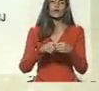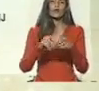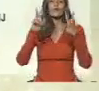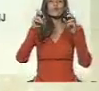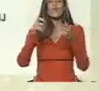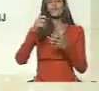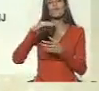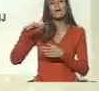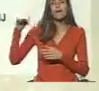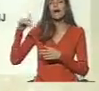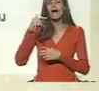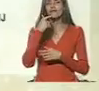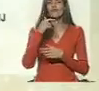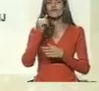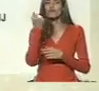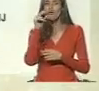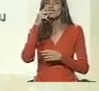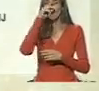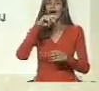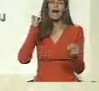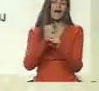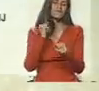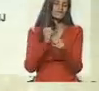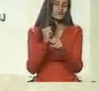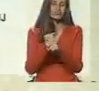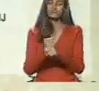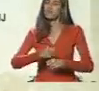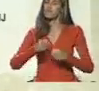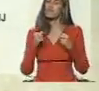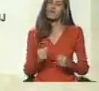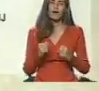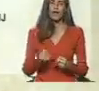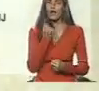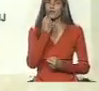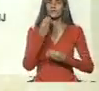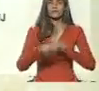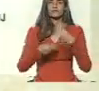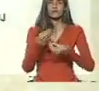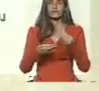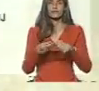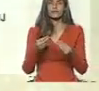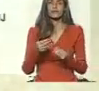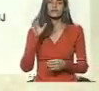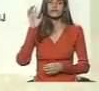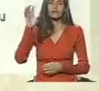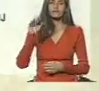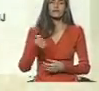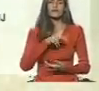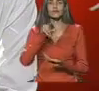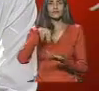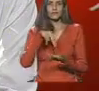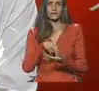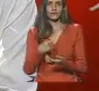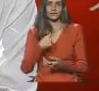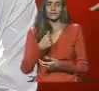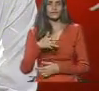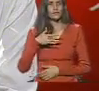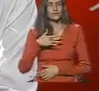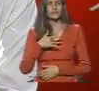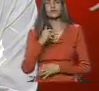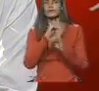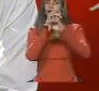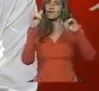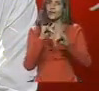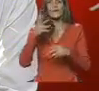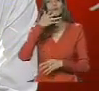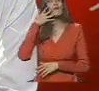en estos 12 años de trabajo fuerte y de consolidación de una patria, de una nación, yo me siento pues feliz